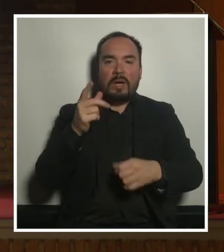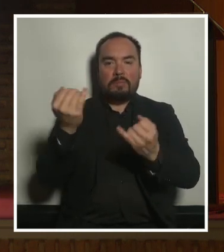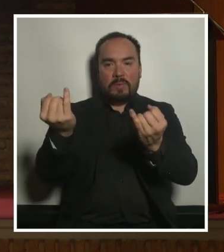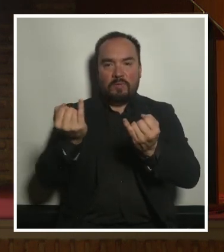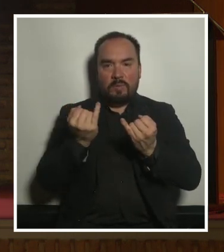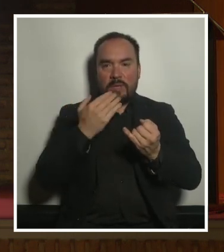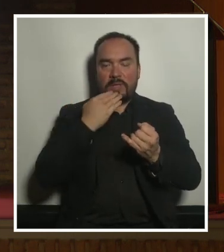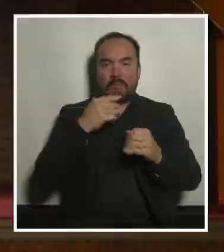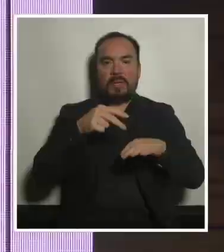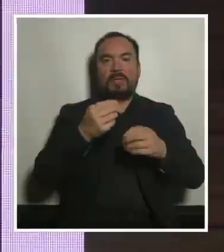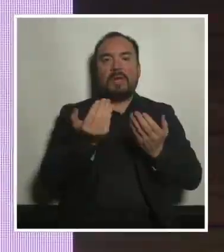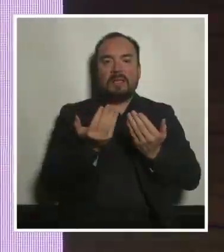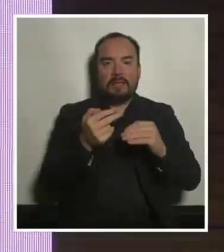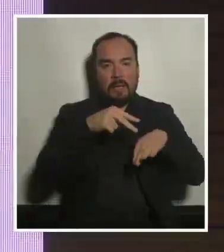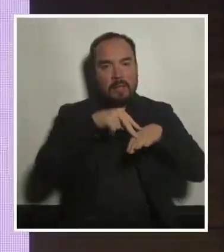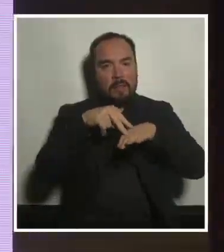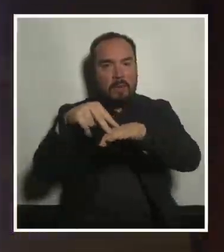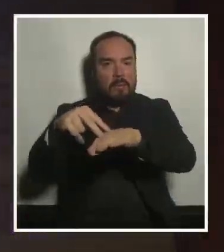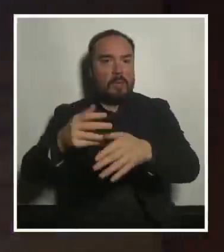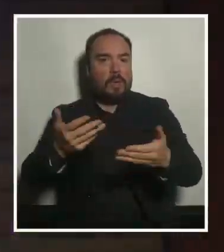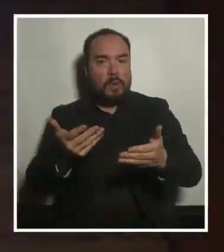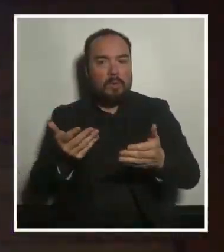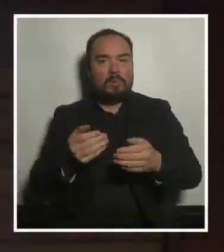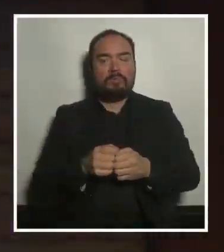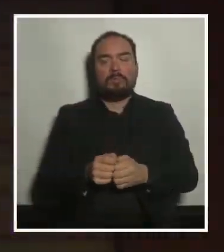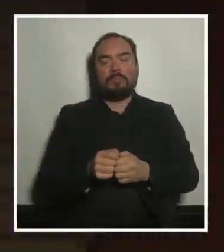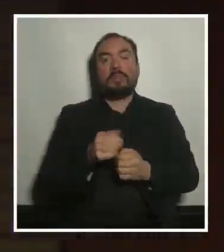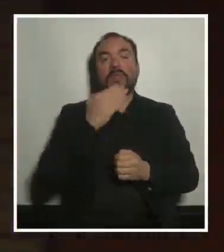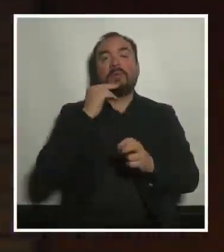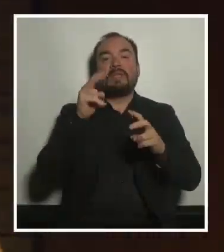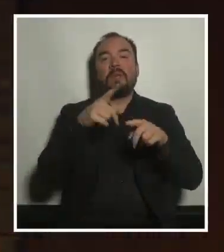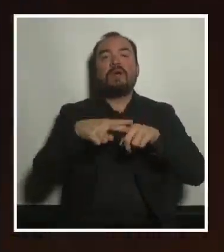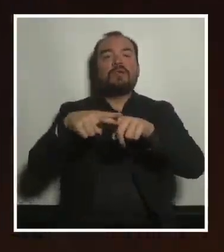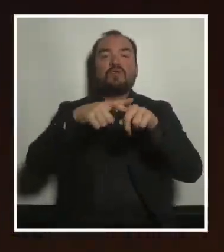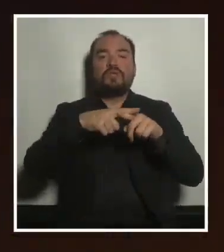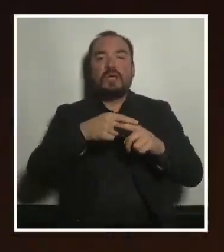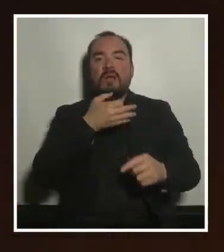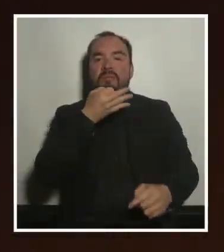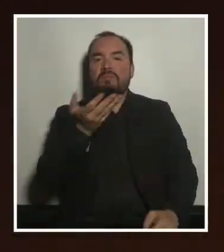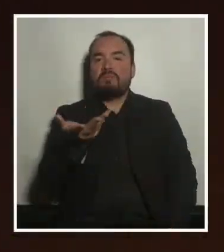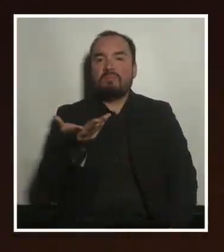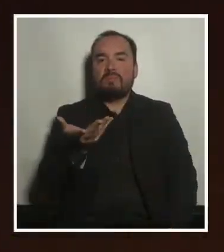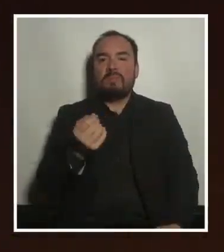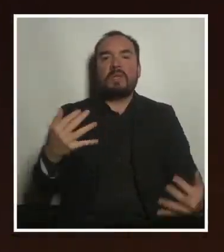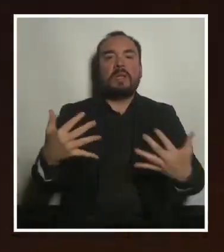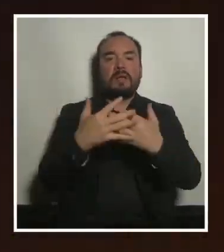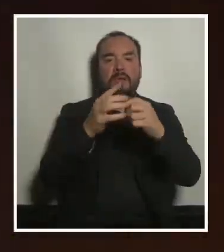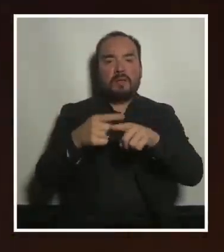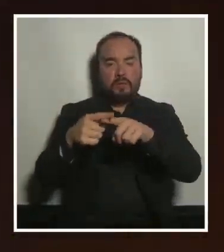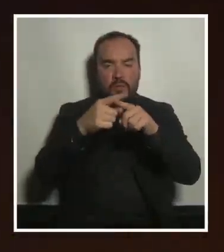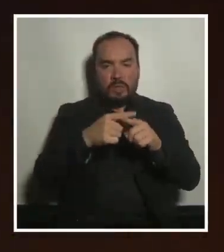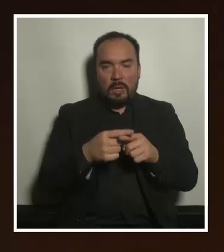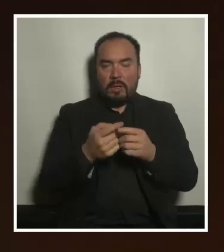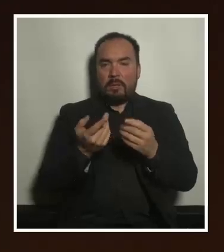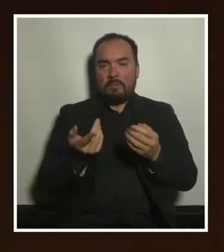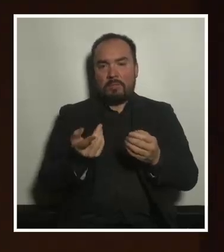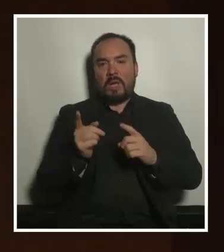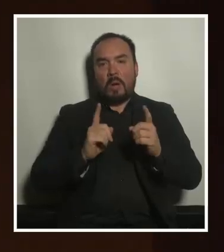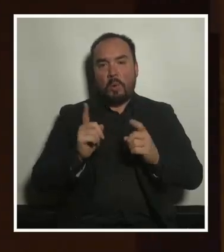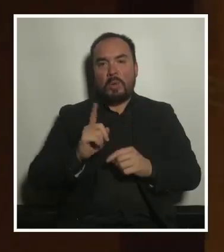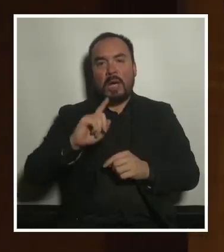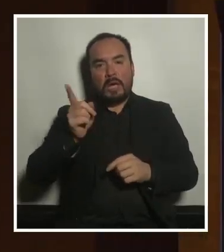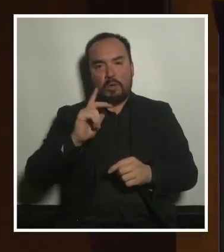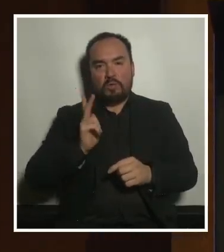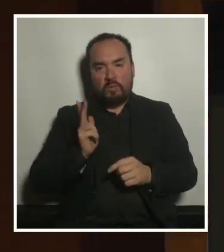desplazamientos y cuando estamos hablando del entramado social estamos hablando de las redes sociales informables del apoyo